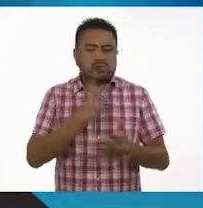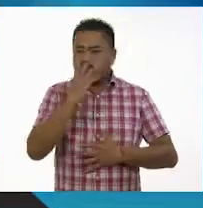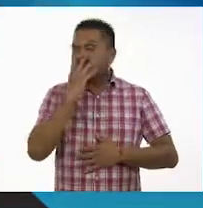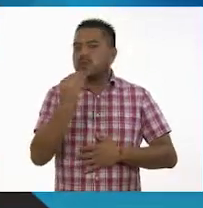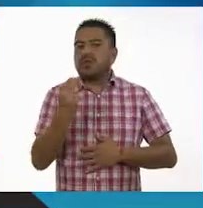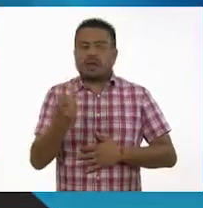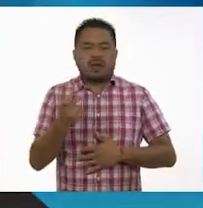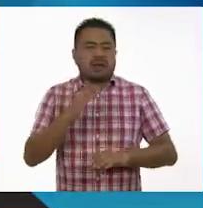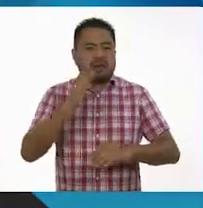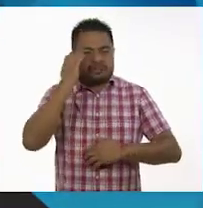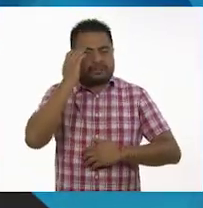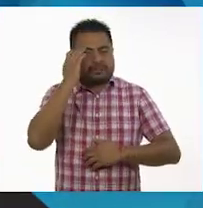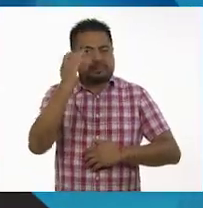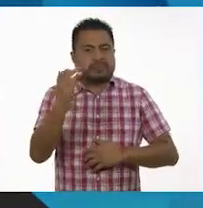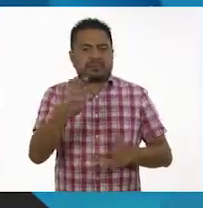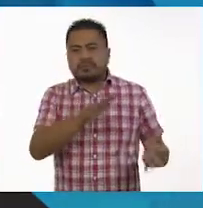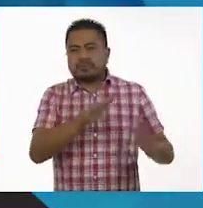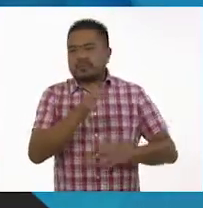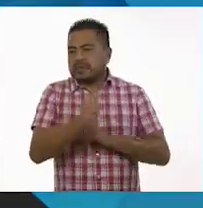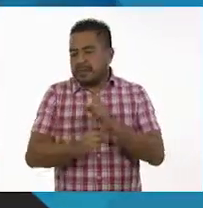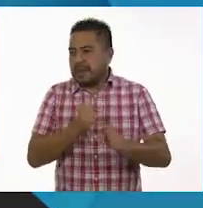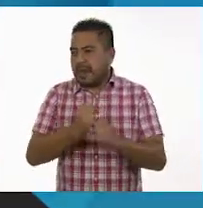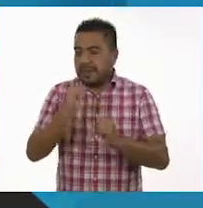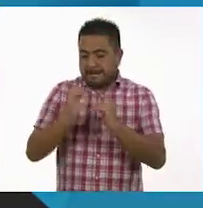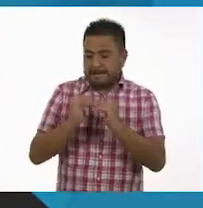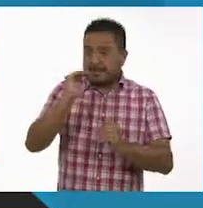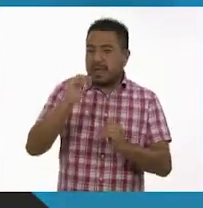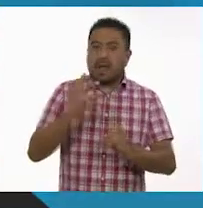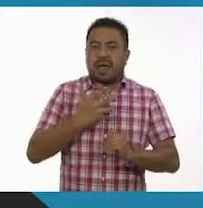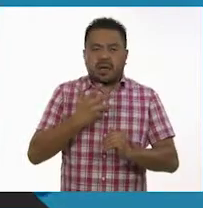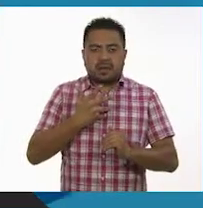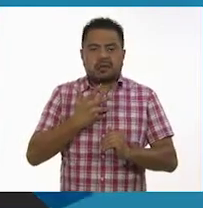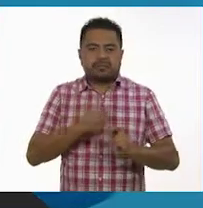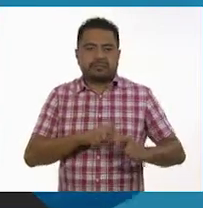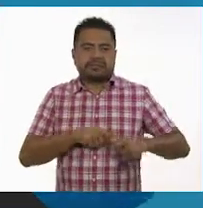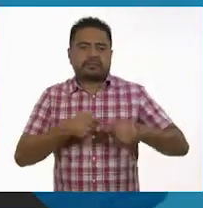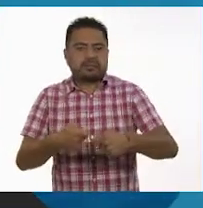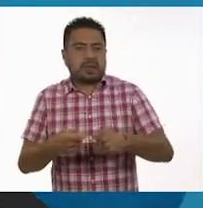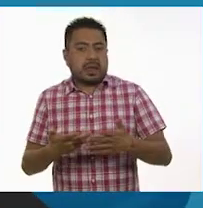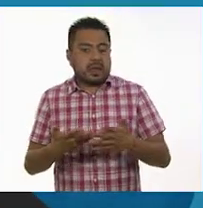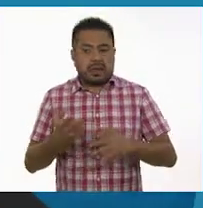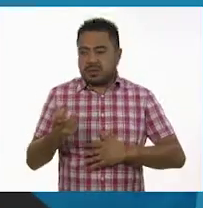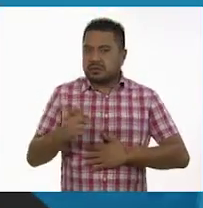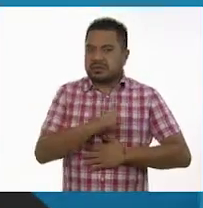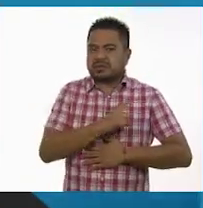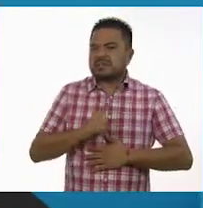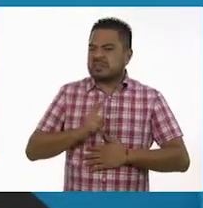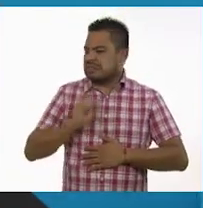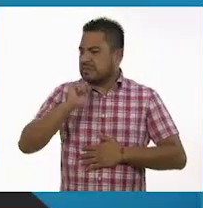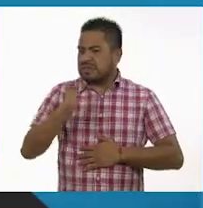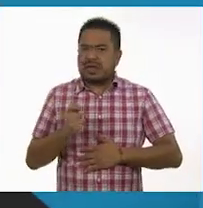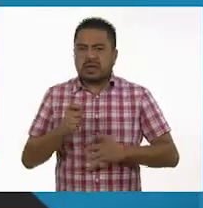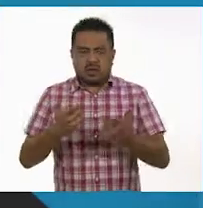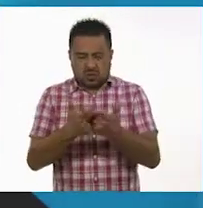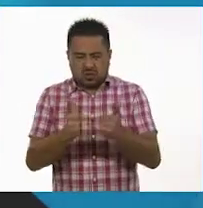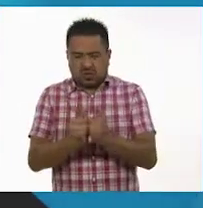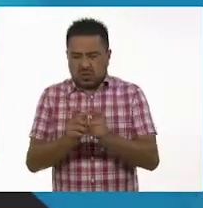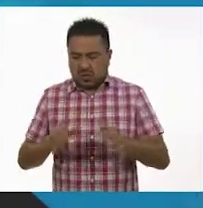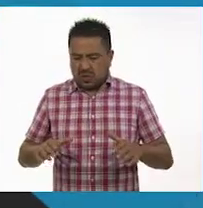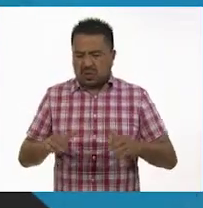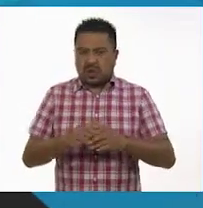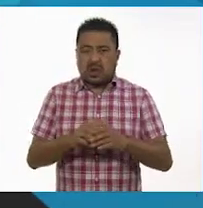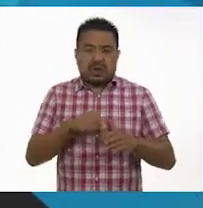lobos tardan unos pocos años más en tener su descendencia. Esto se debe a que, en una manada,